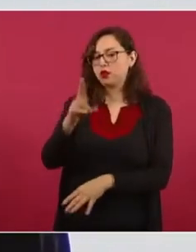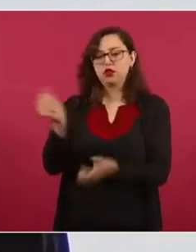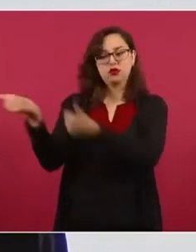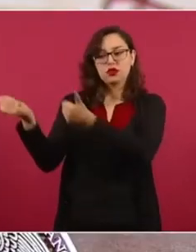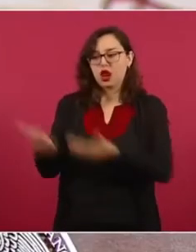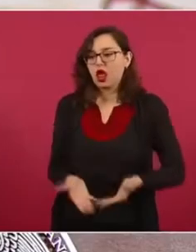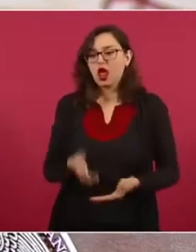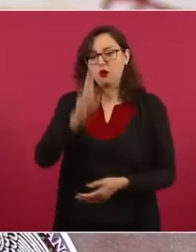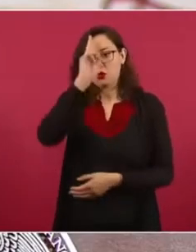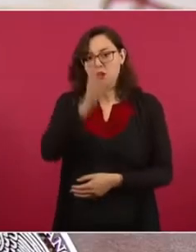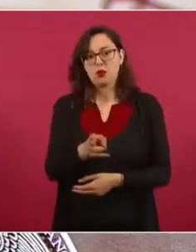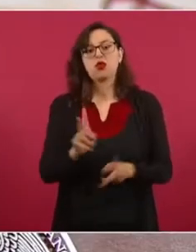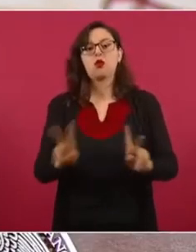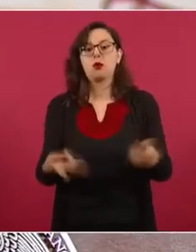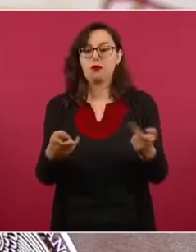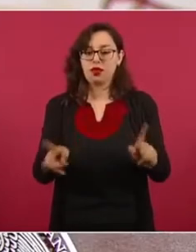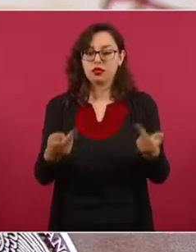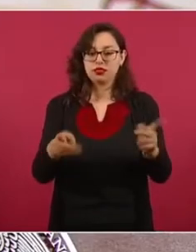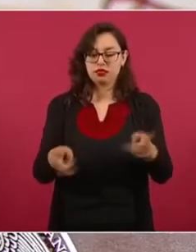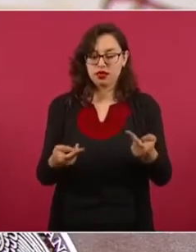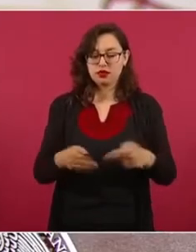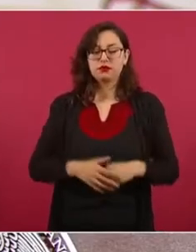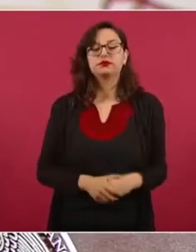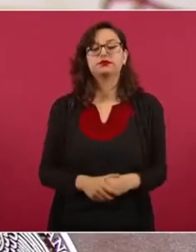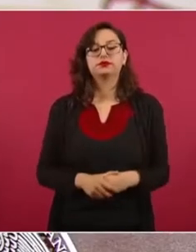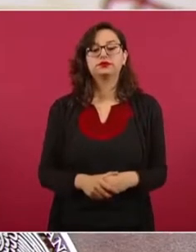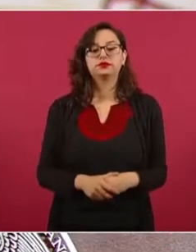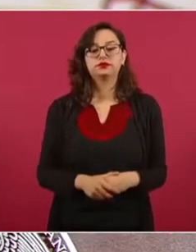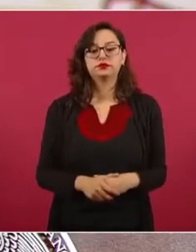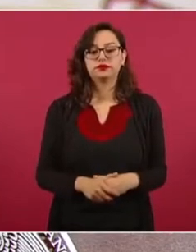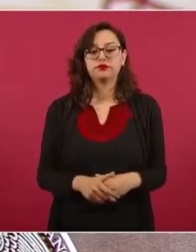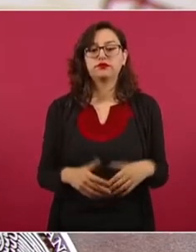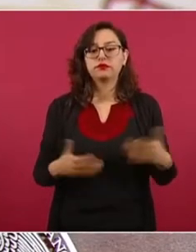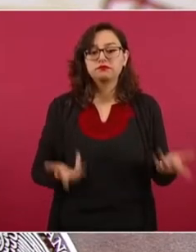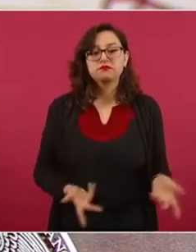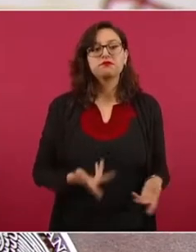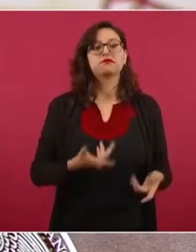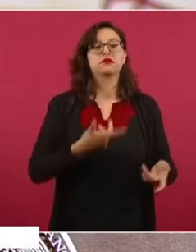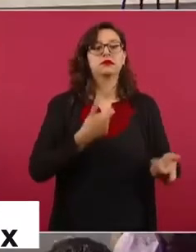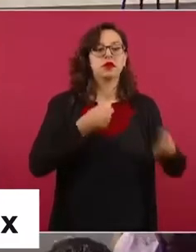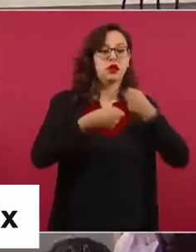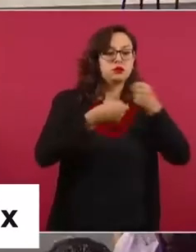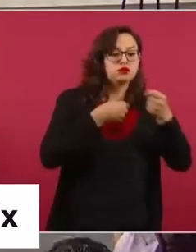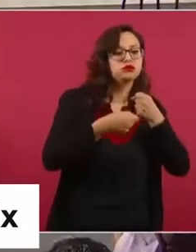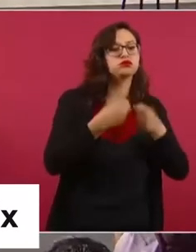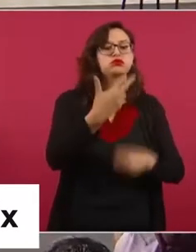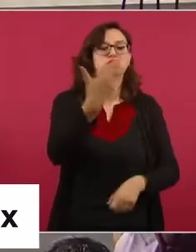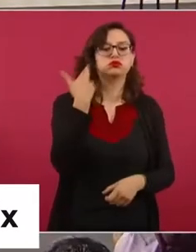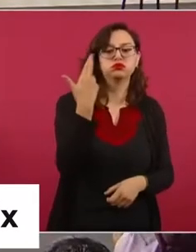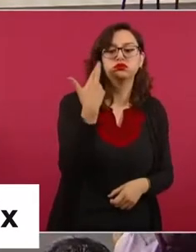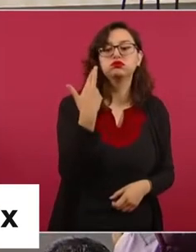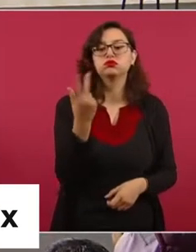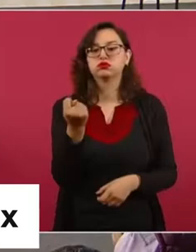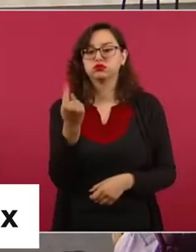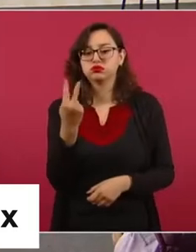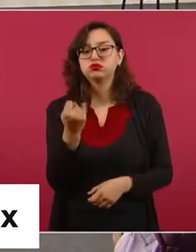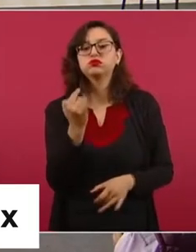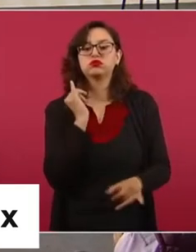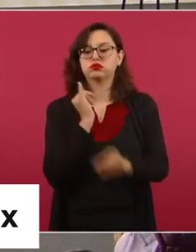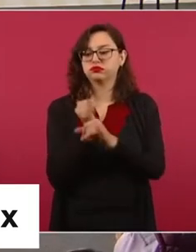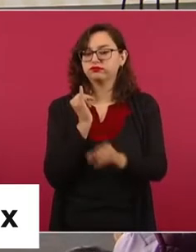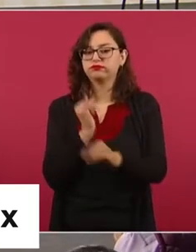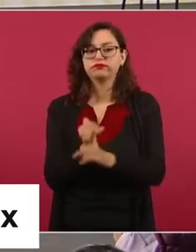territorio nacional. Comentaristas, conductores de radio y televisión y también en redes sociales